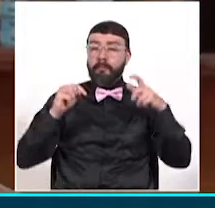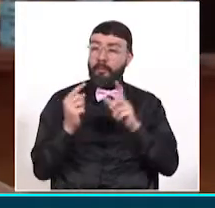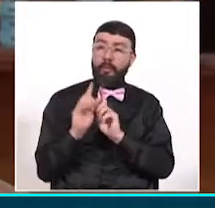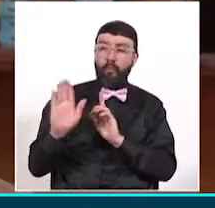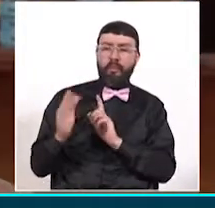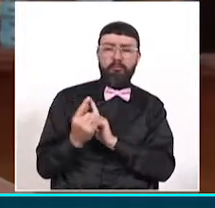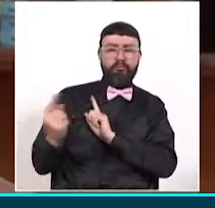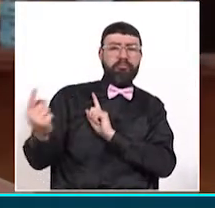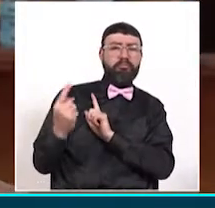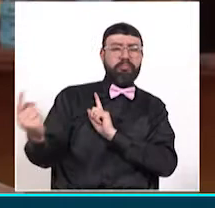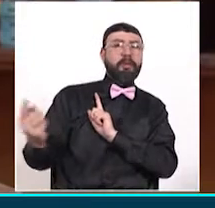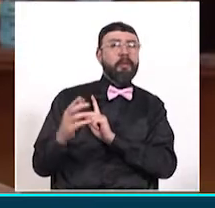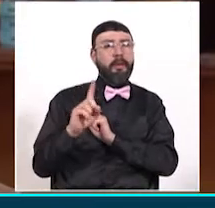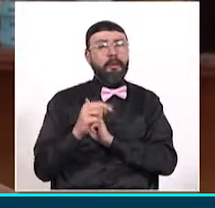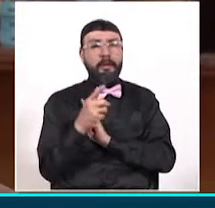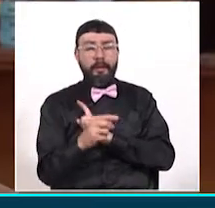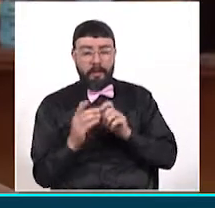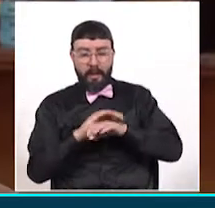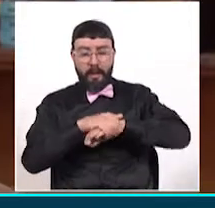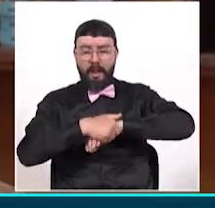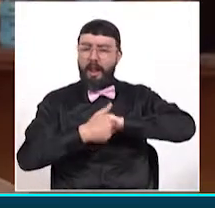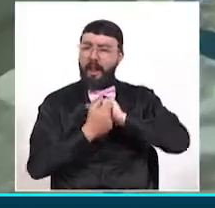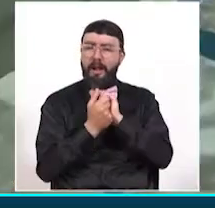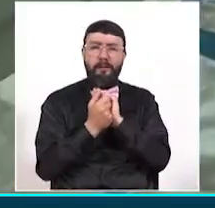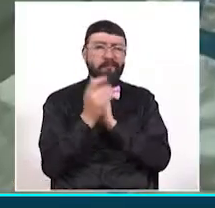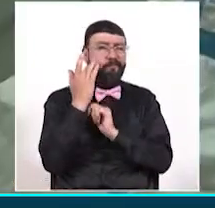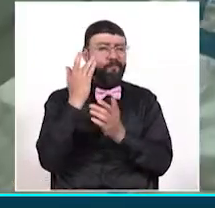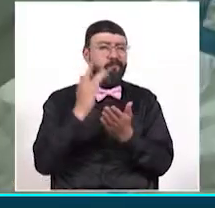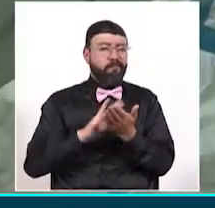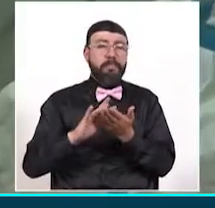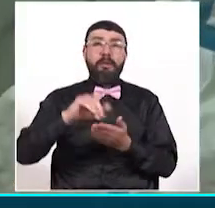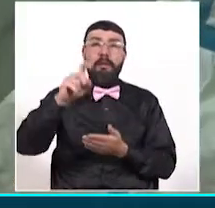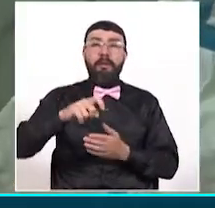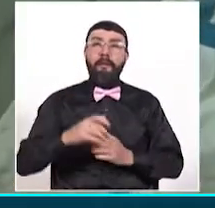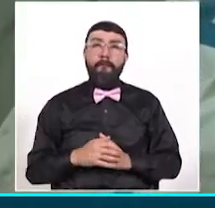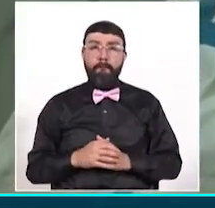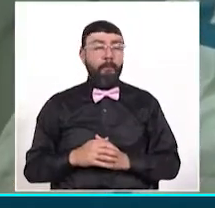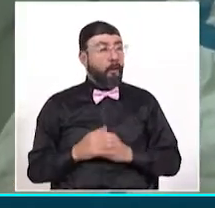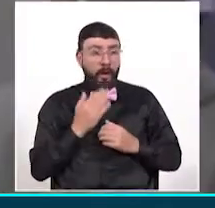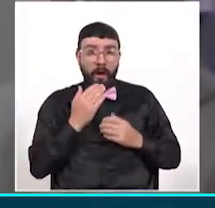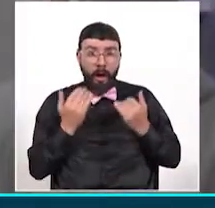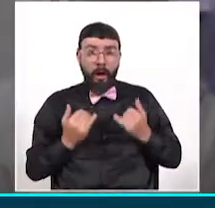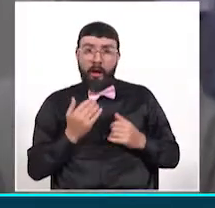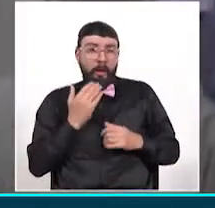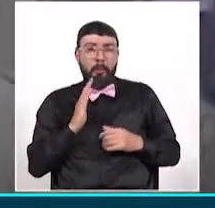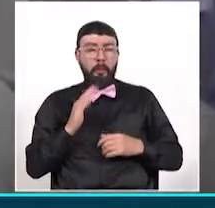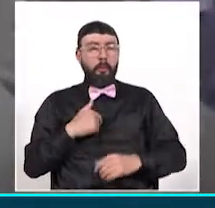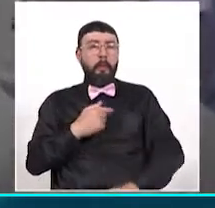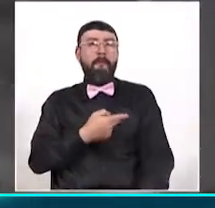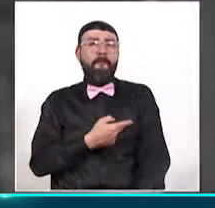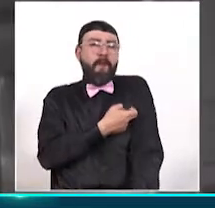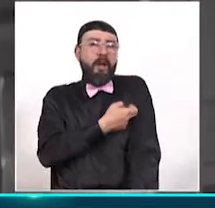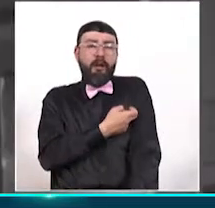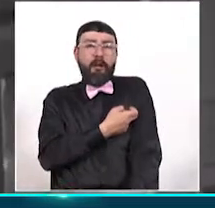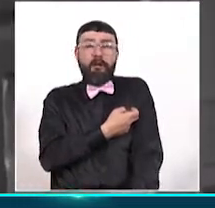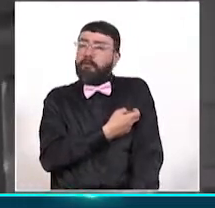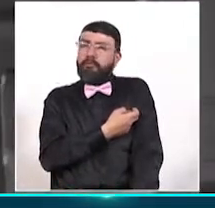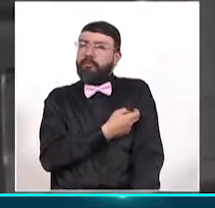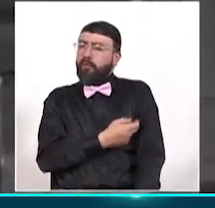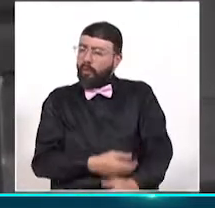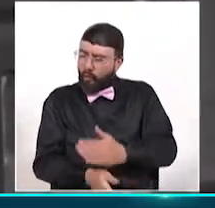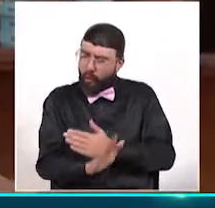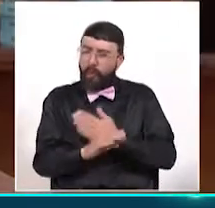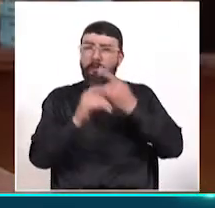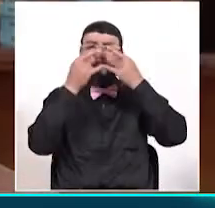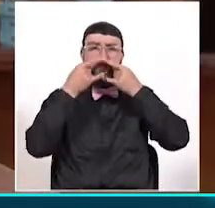lavado de manos. En este momento, a pesar de que tengamos la vacuna, es importante continuar